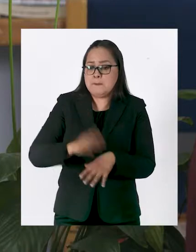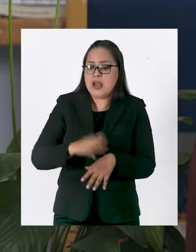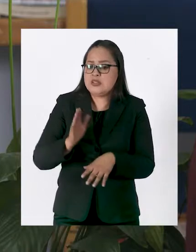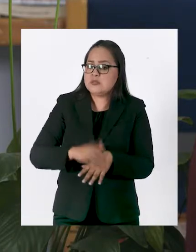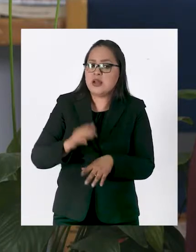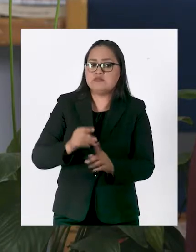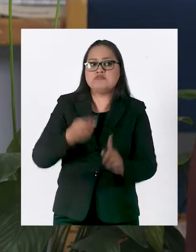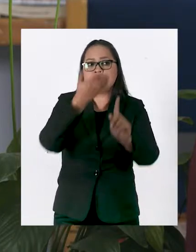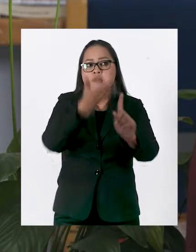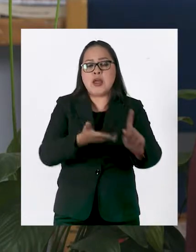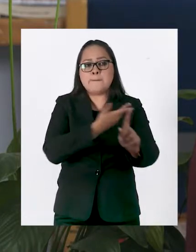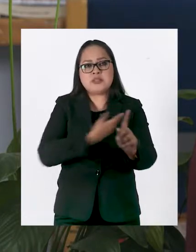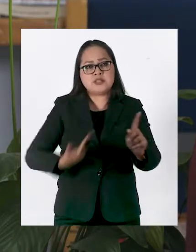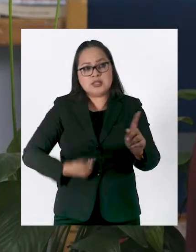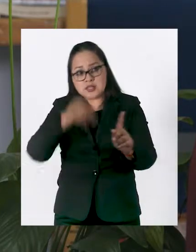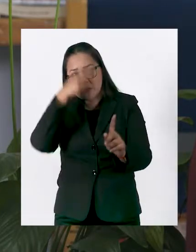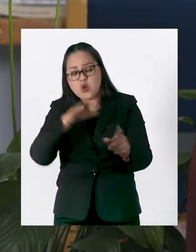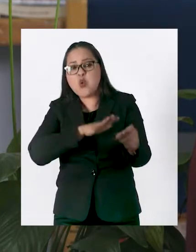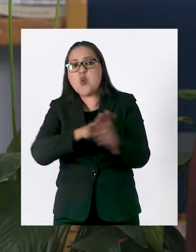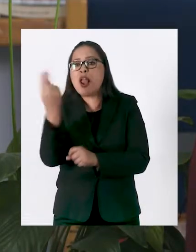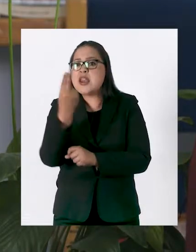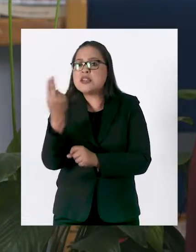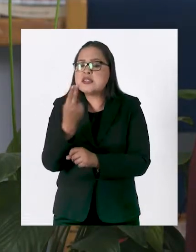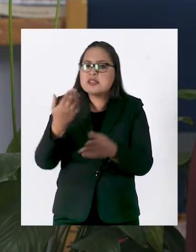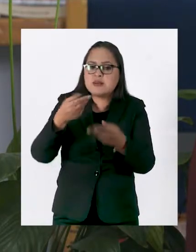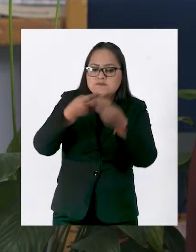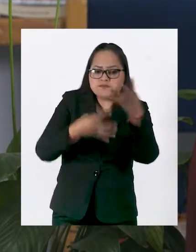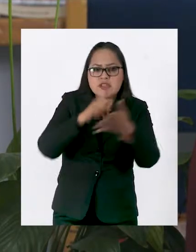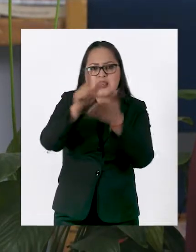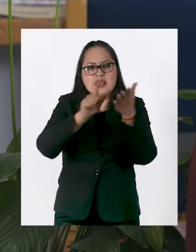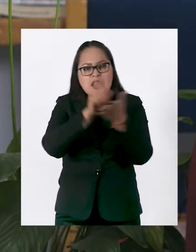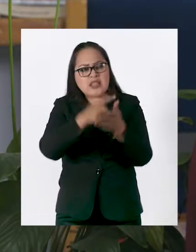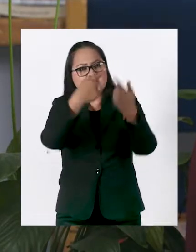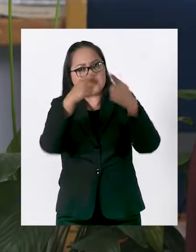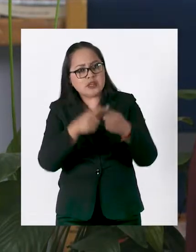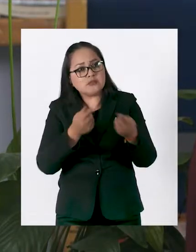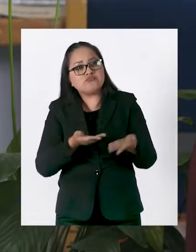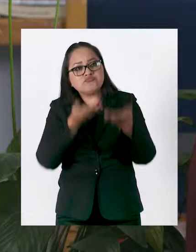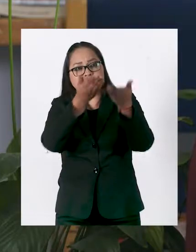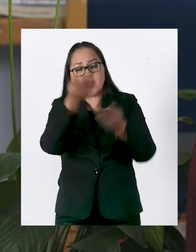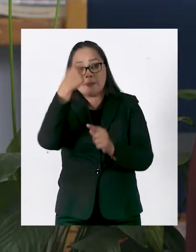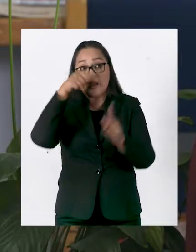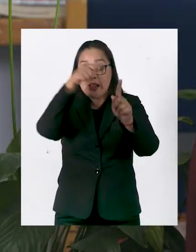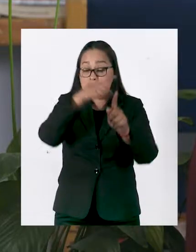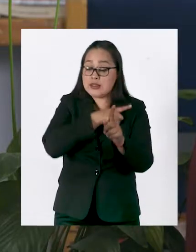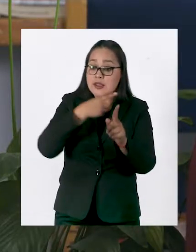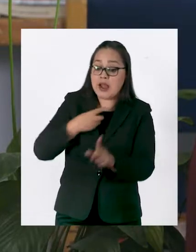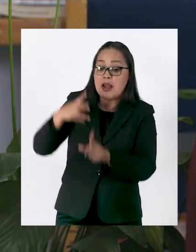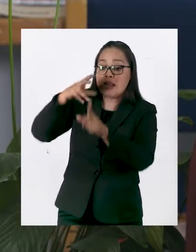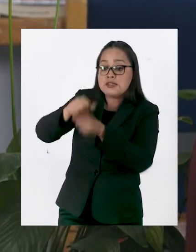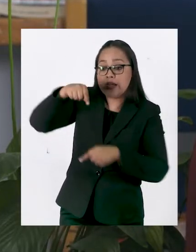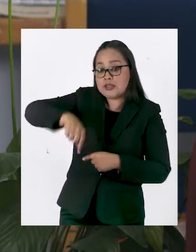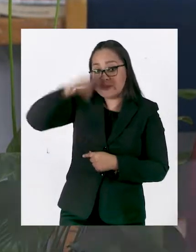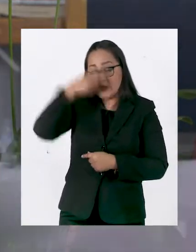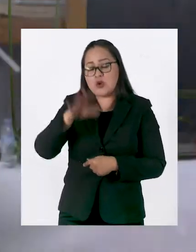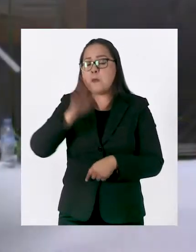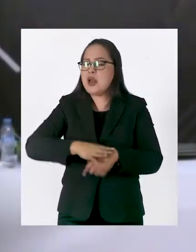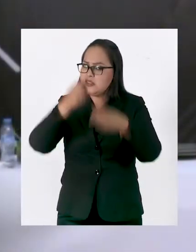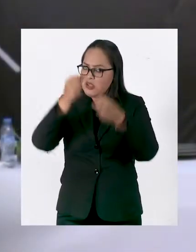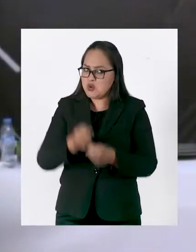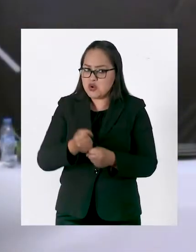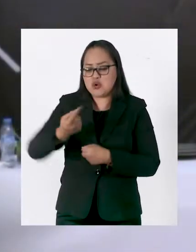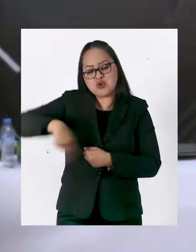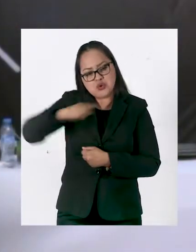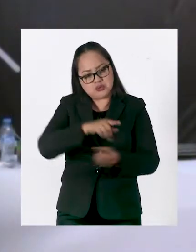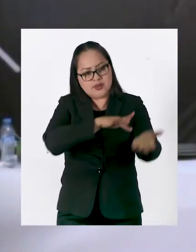de seguir dotando al Poder Ejecutivo Federal de todas las herramientas que nos pida para cumplir su compromiso de hacer de